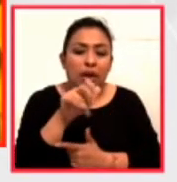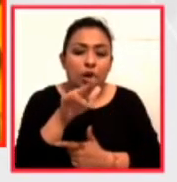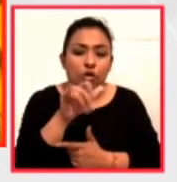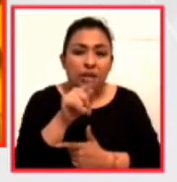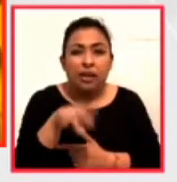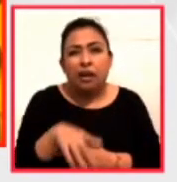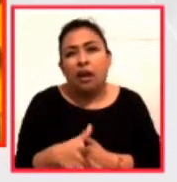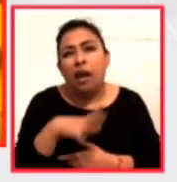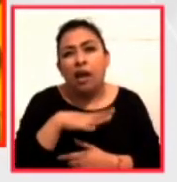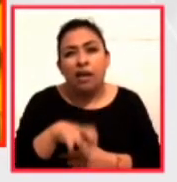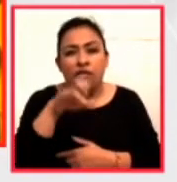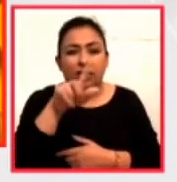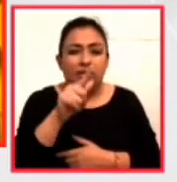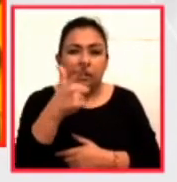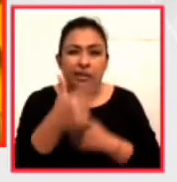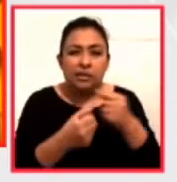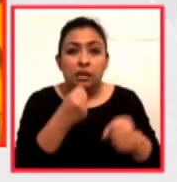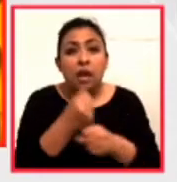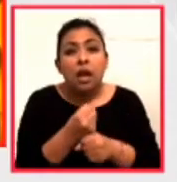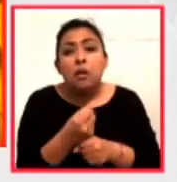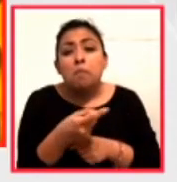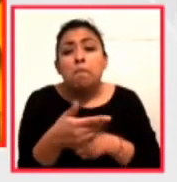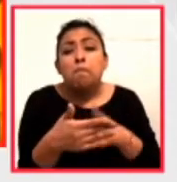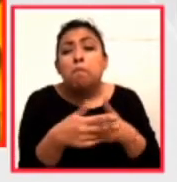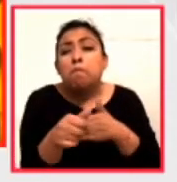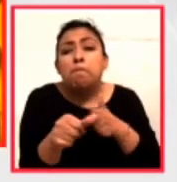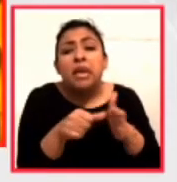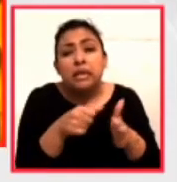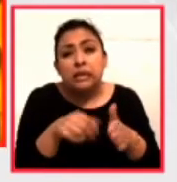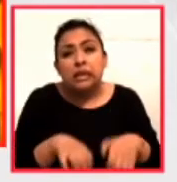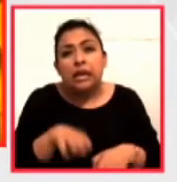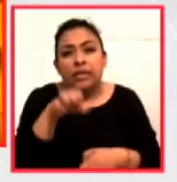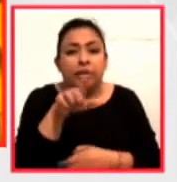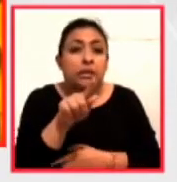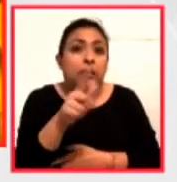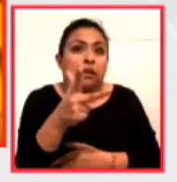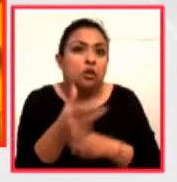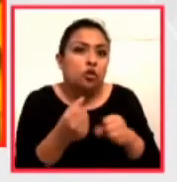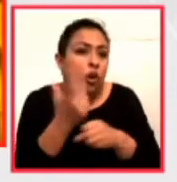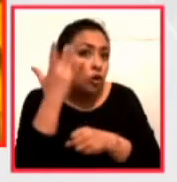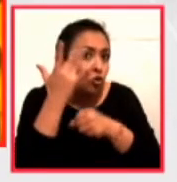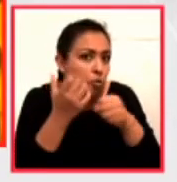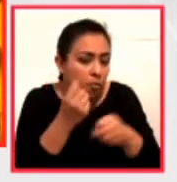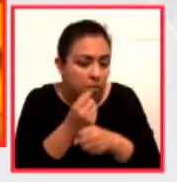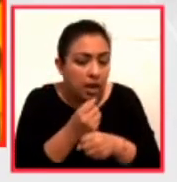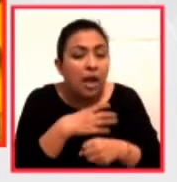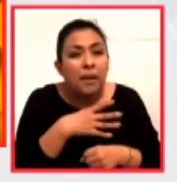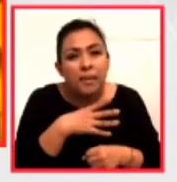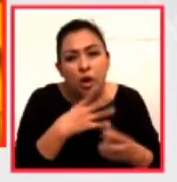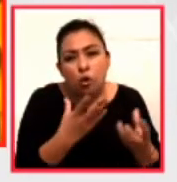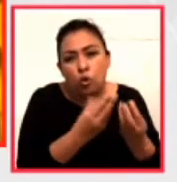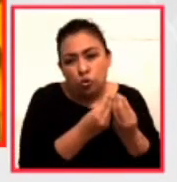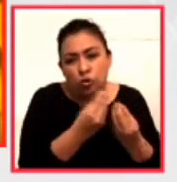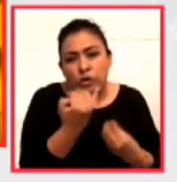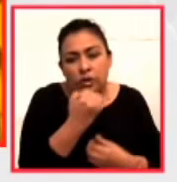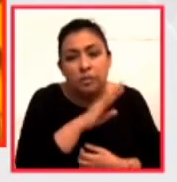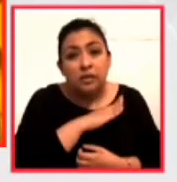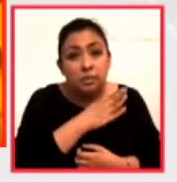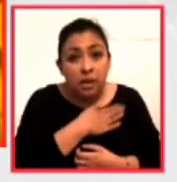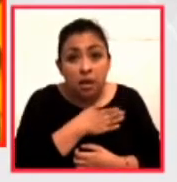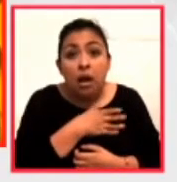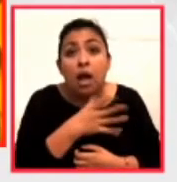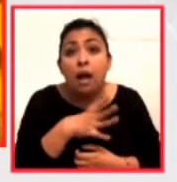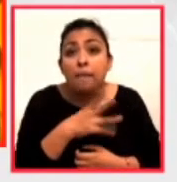los 77 años, estaba a meses de cumplir 78 años, compuso malabarismos con el idioma español y dotó a las